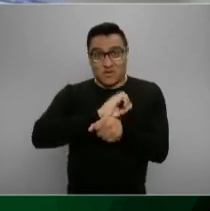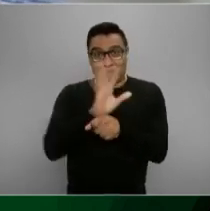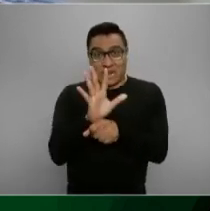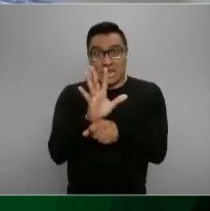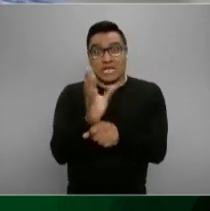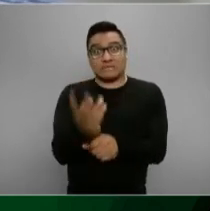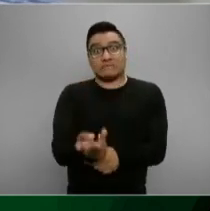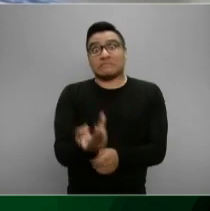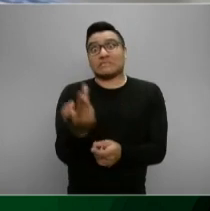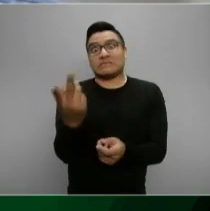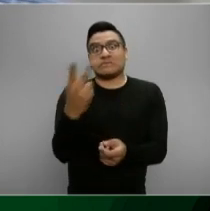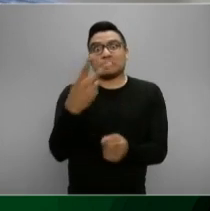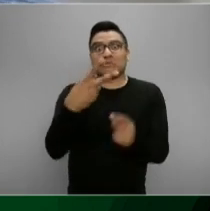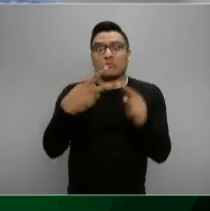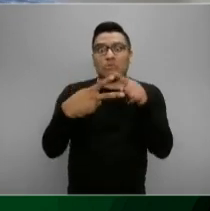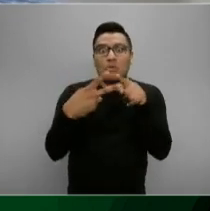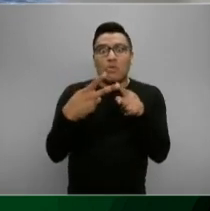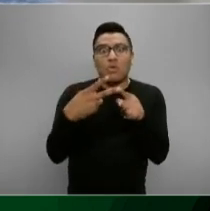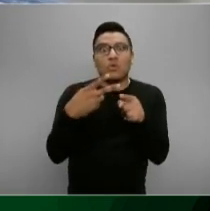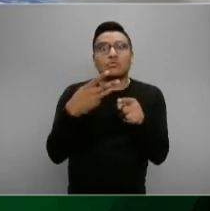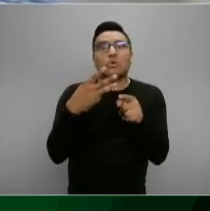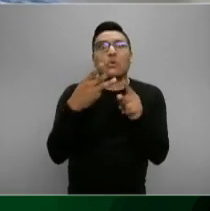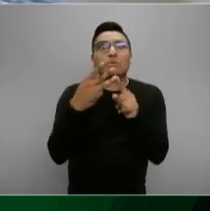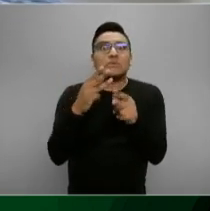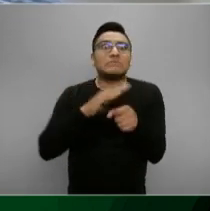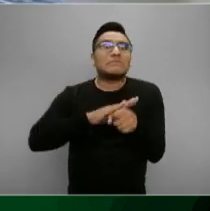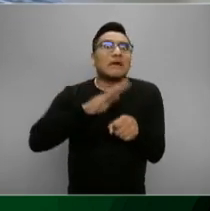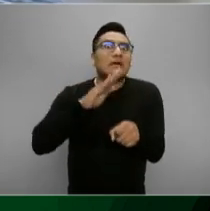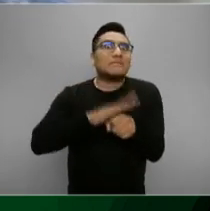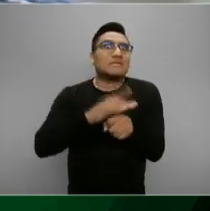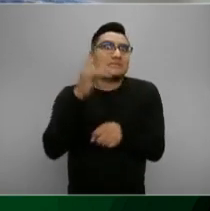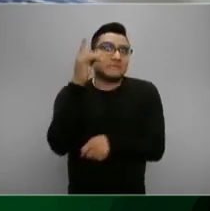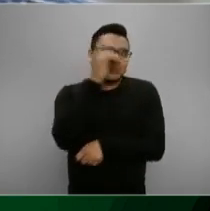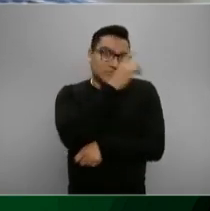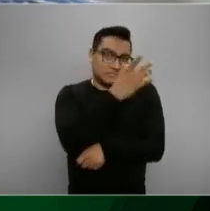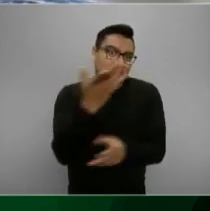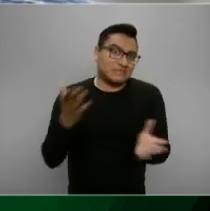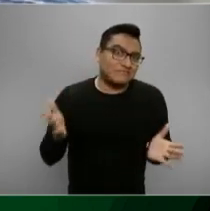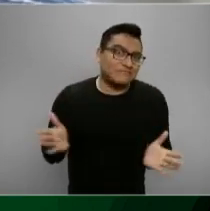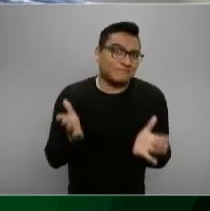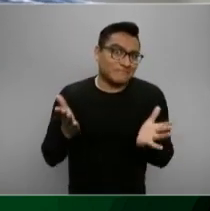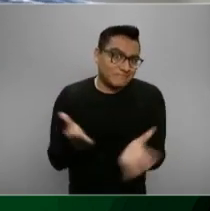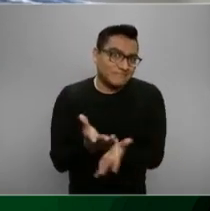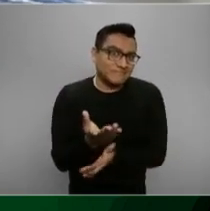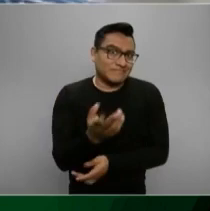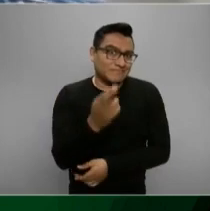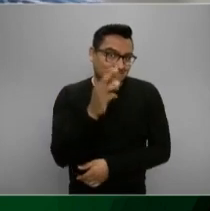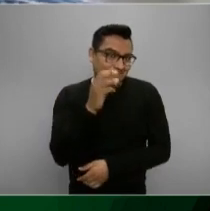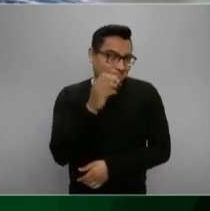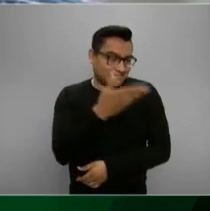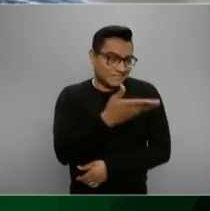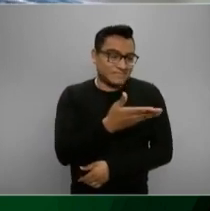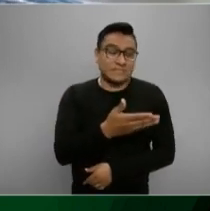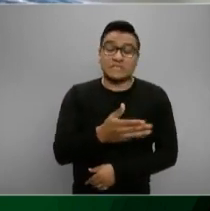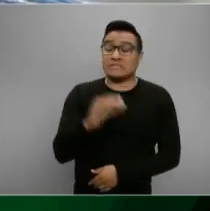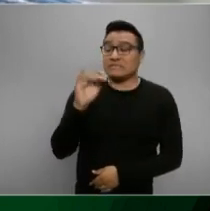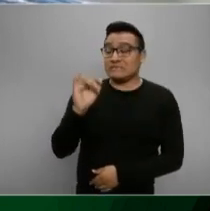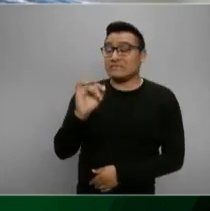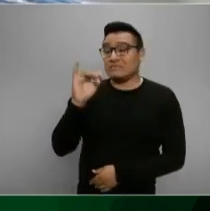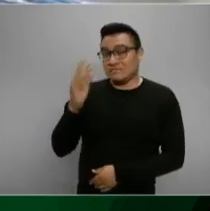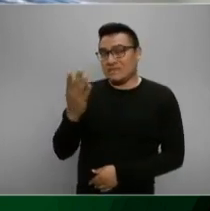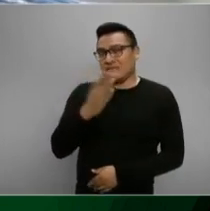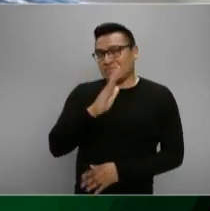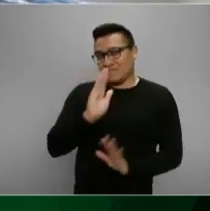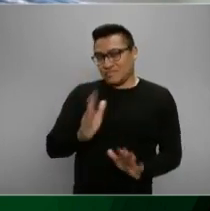echar a andar el empleo, maestro Mayer. Sí, efectivamente, y por eso es que el presidente toma